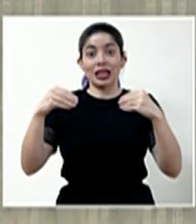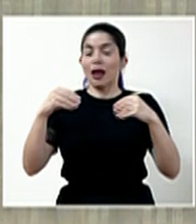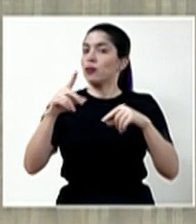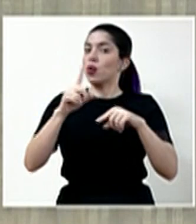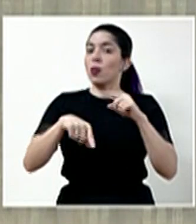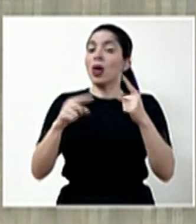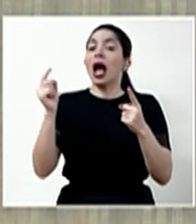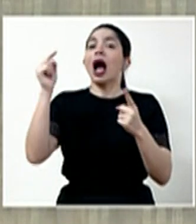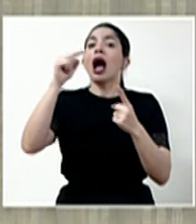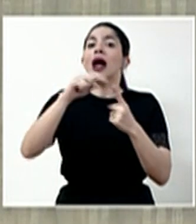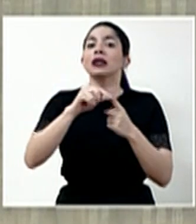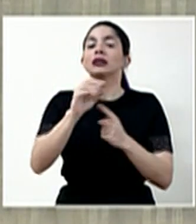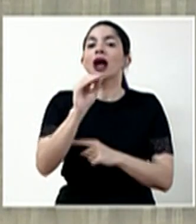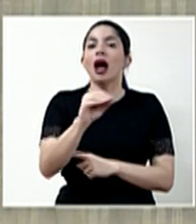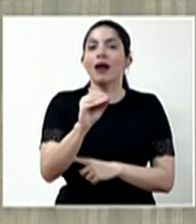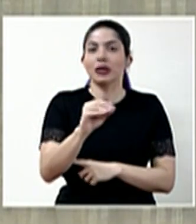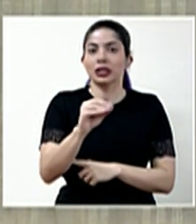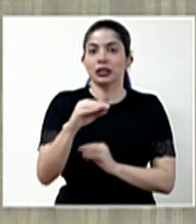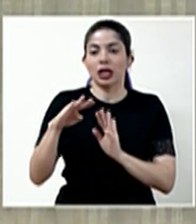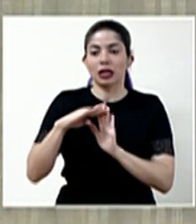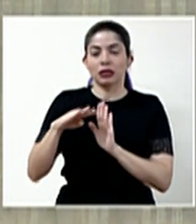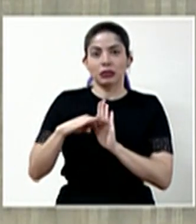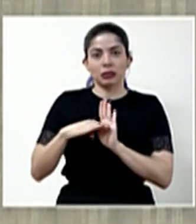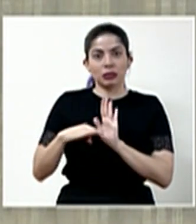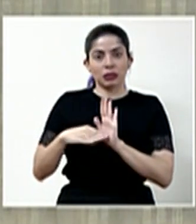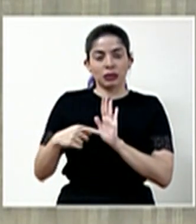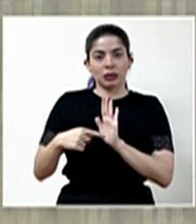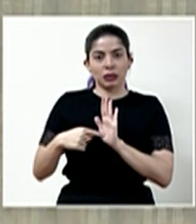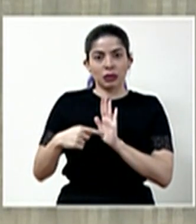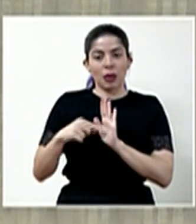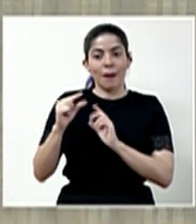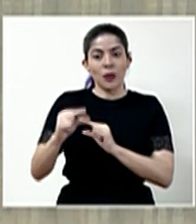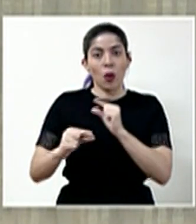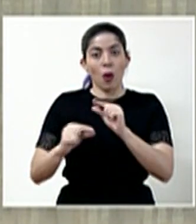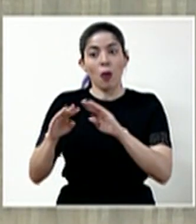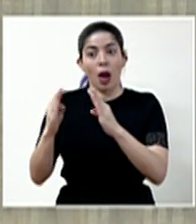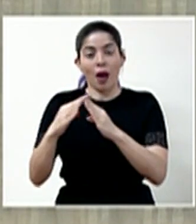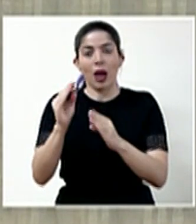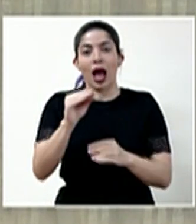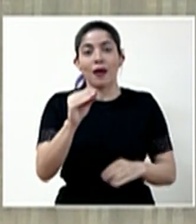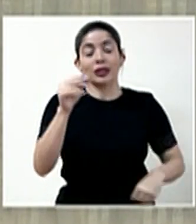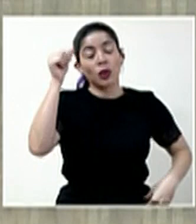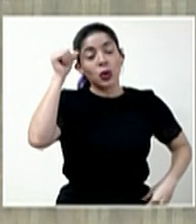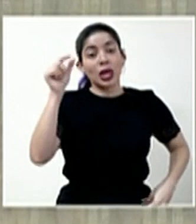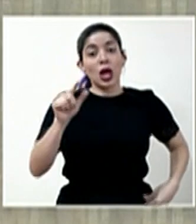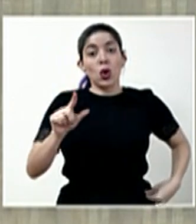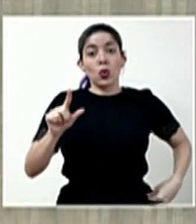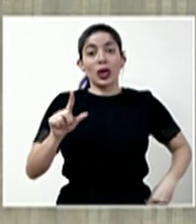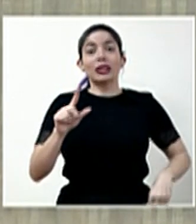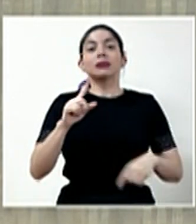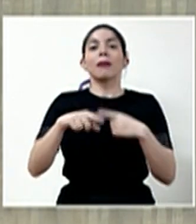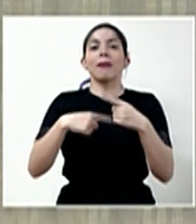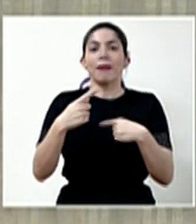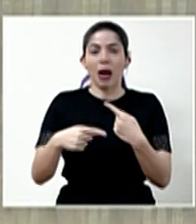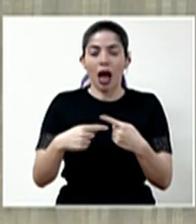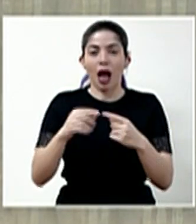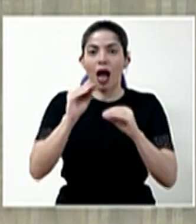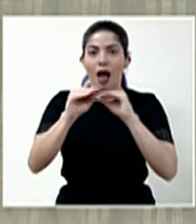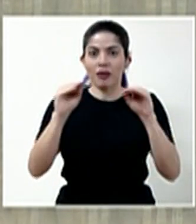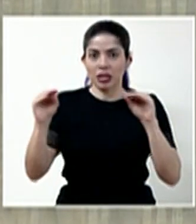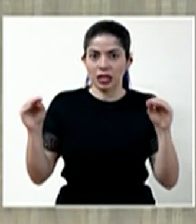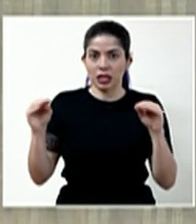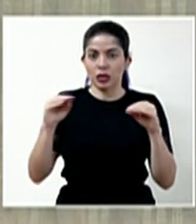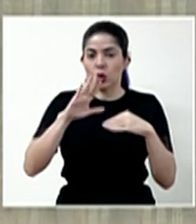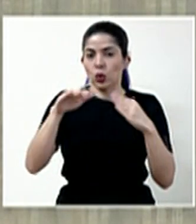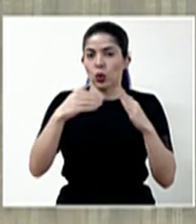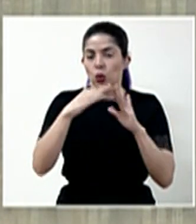no se avise en las medidas que se van a ir levantando paulatinamente. Recordemos que el lunes vamos a hacer un aviso de